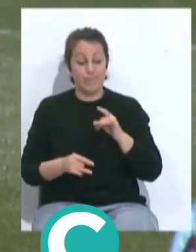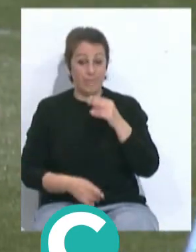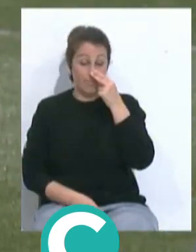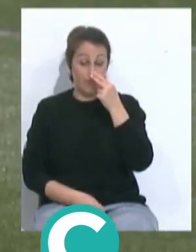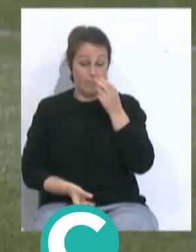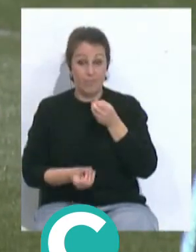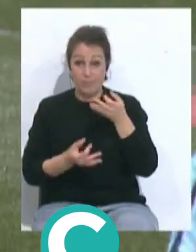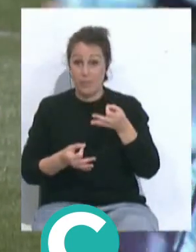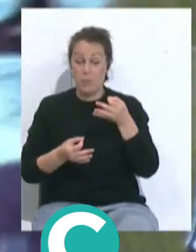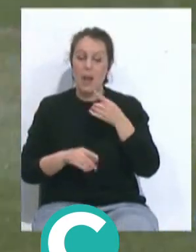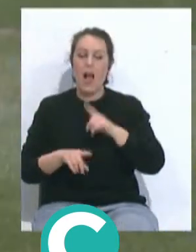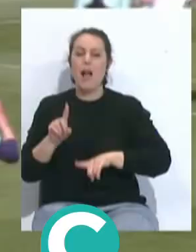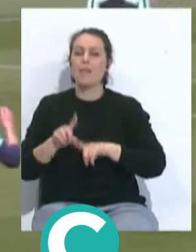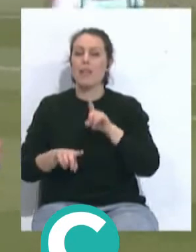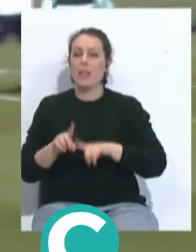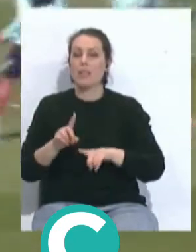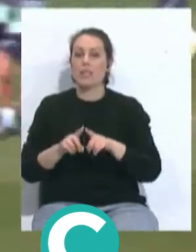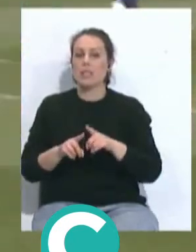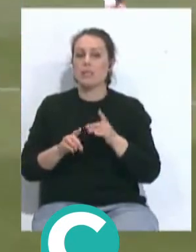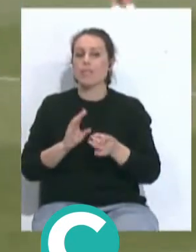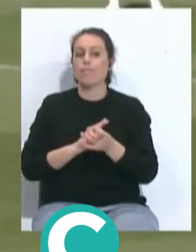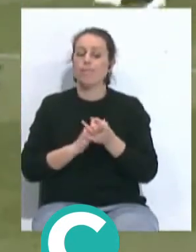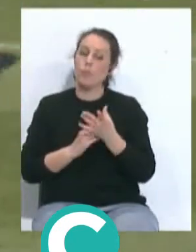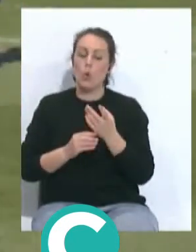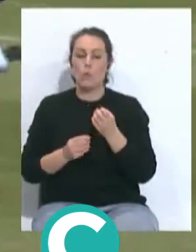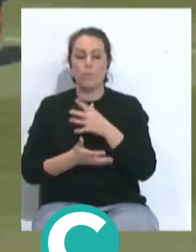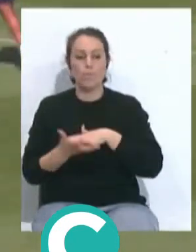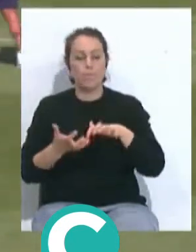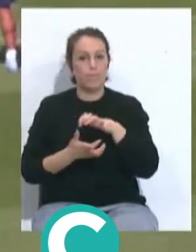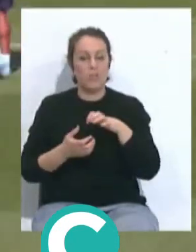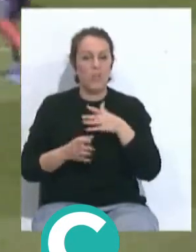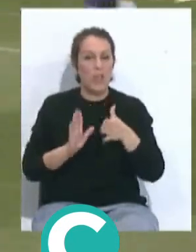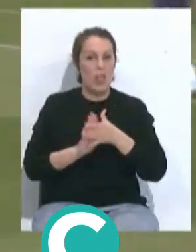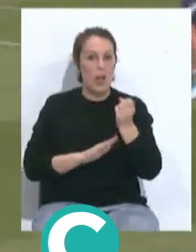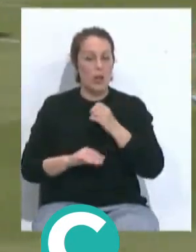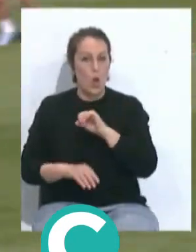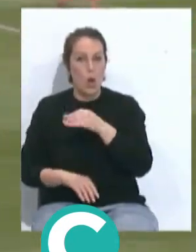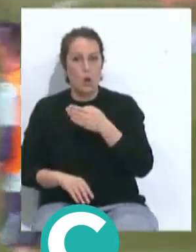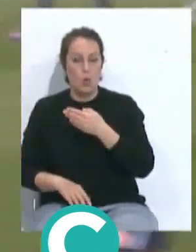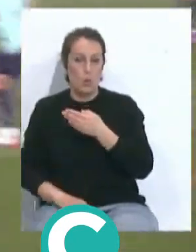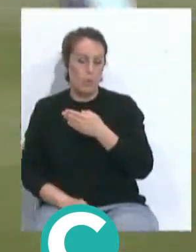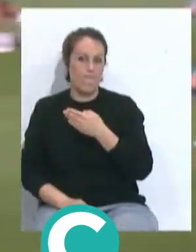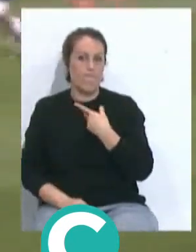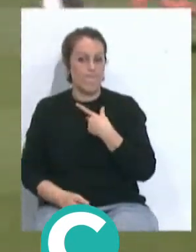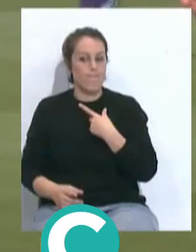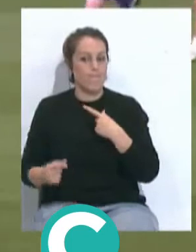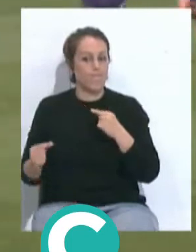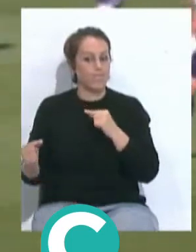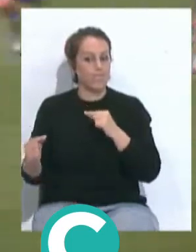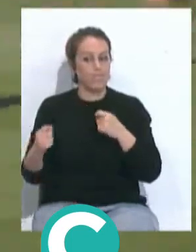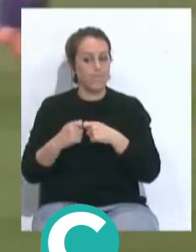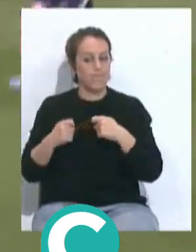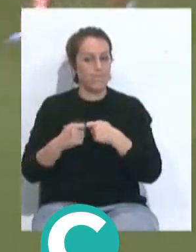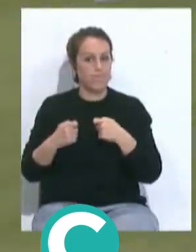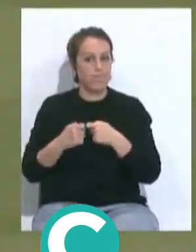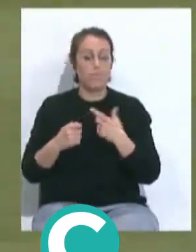comentado que en ocasiones ha generado controversia entre las federaciones y los clubes de procedencia. Está claro, como